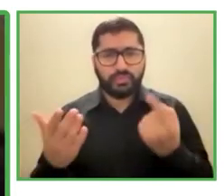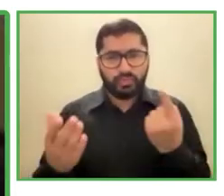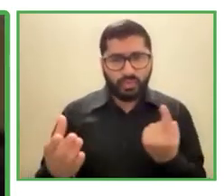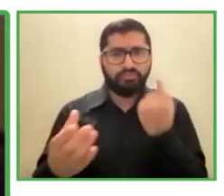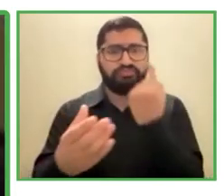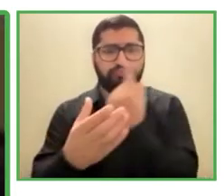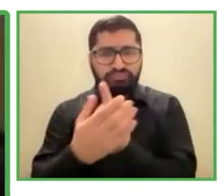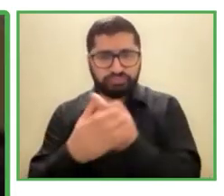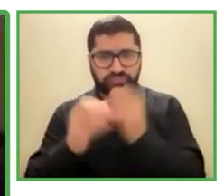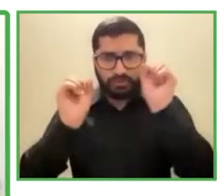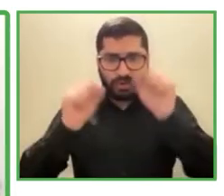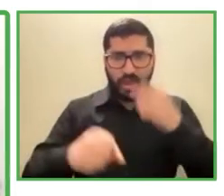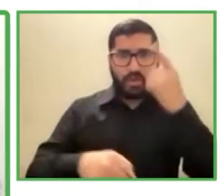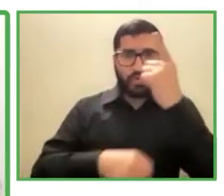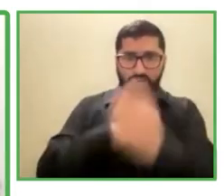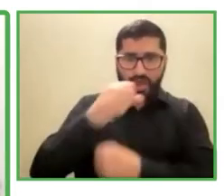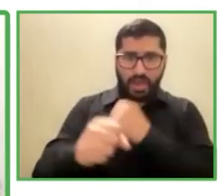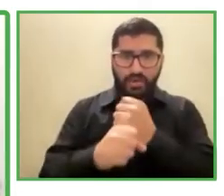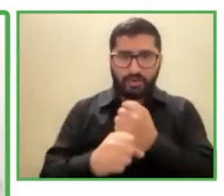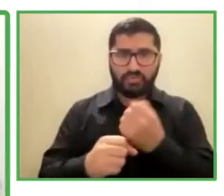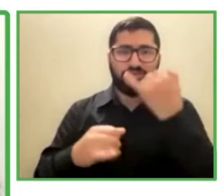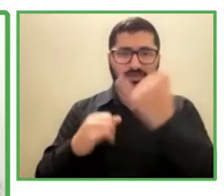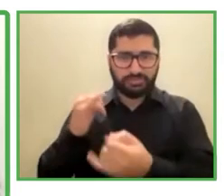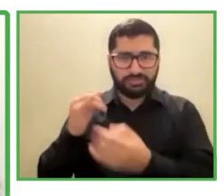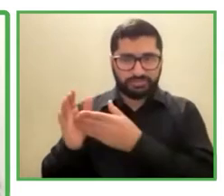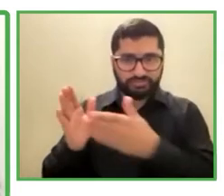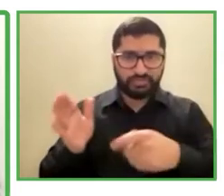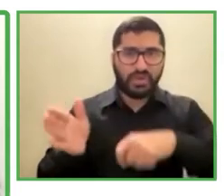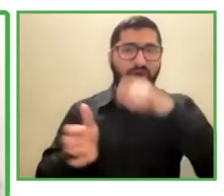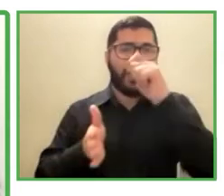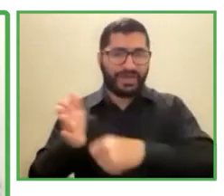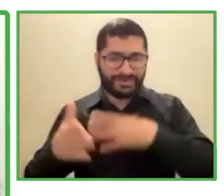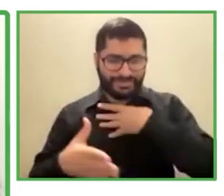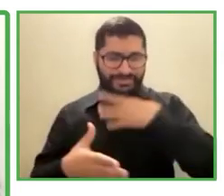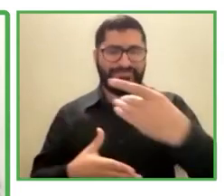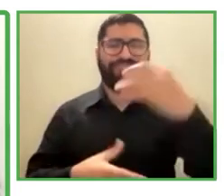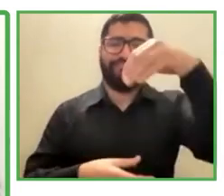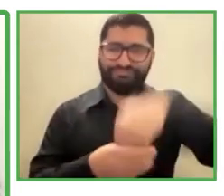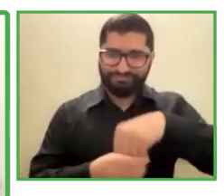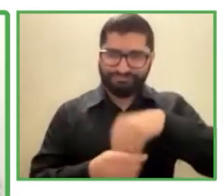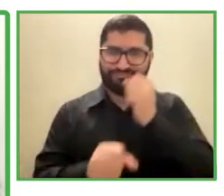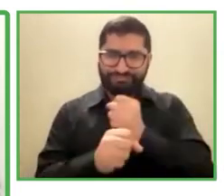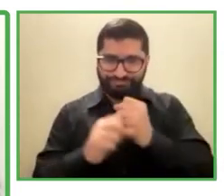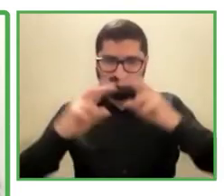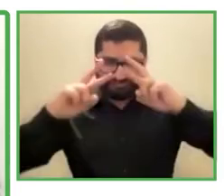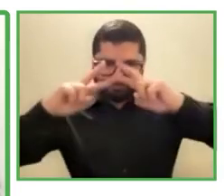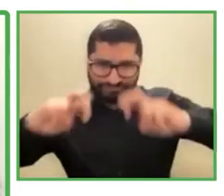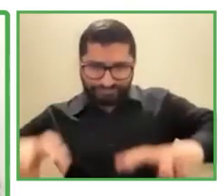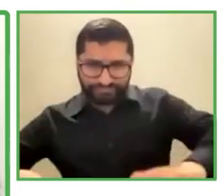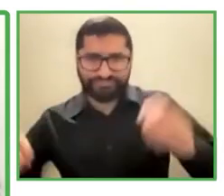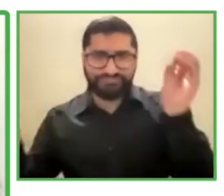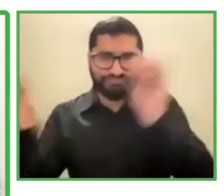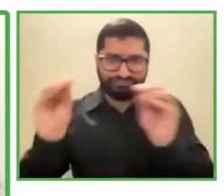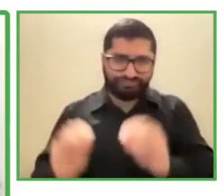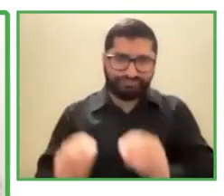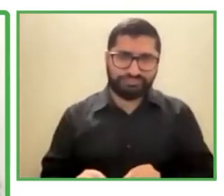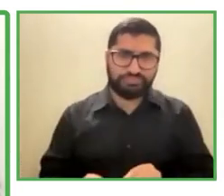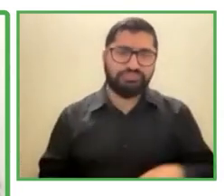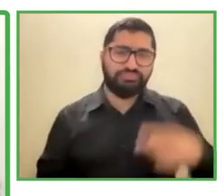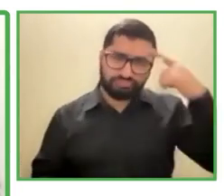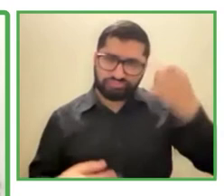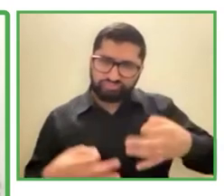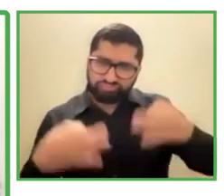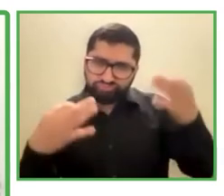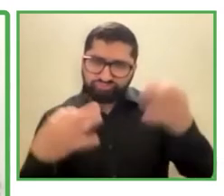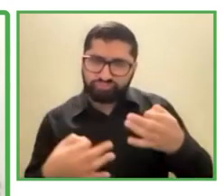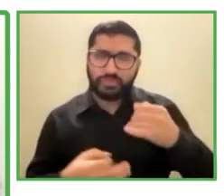contratado para realizar análisis y eventualmente llegué a ser gerente del equipo